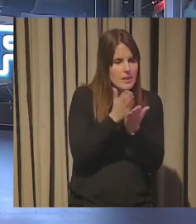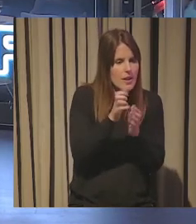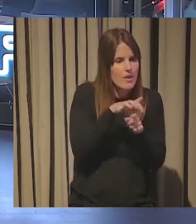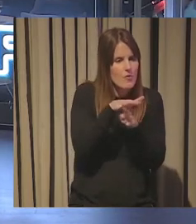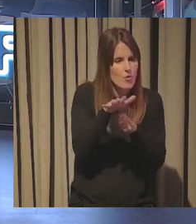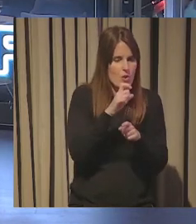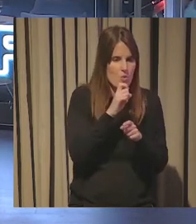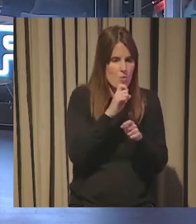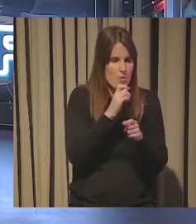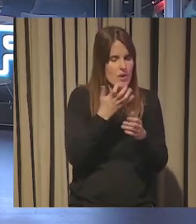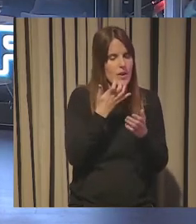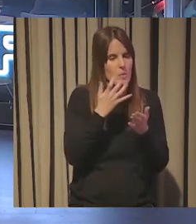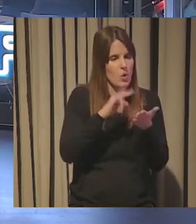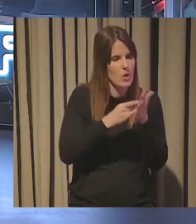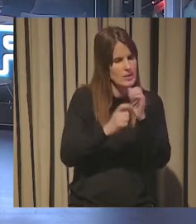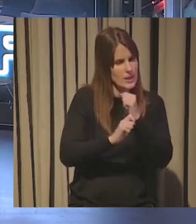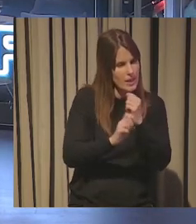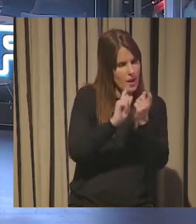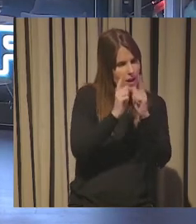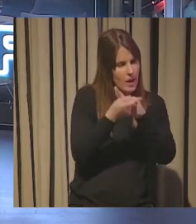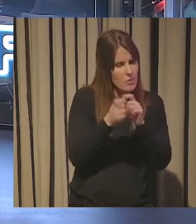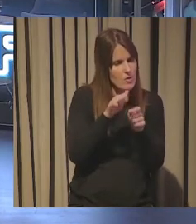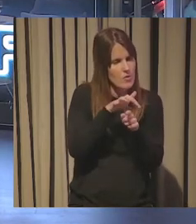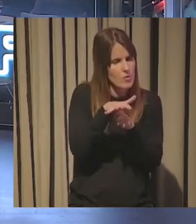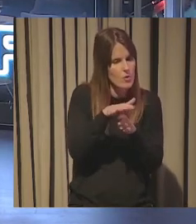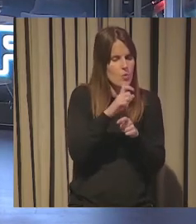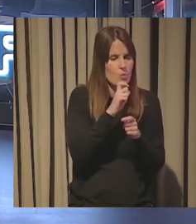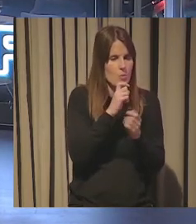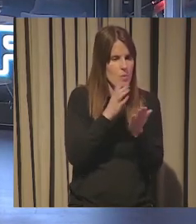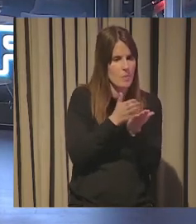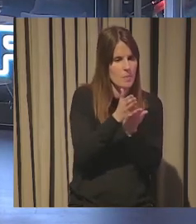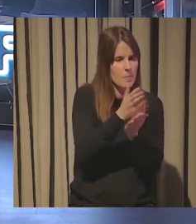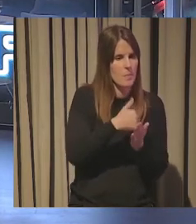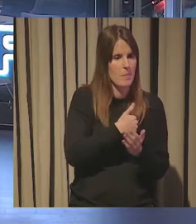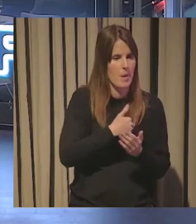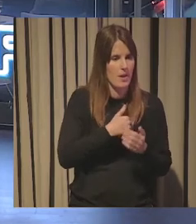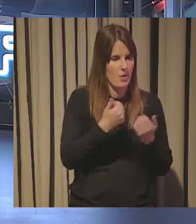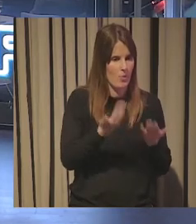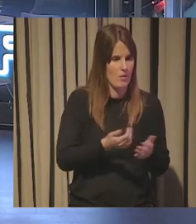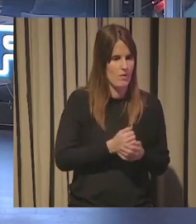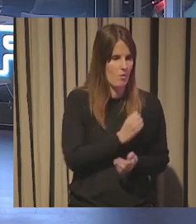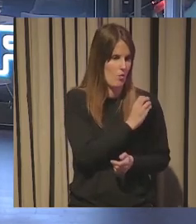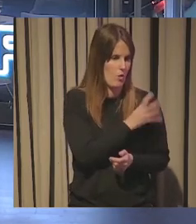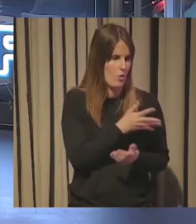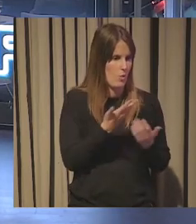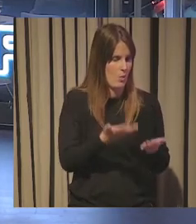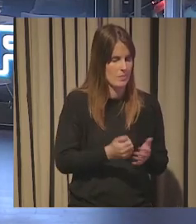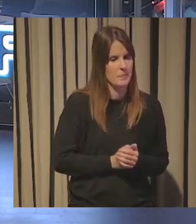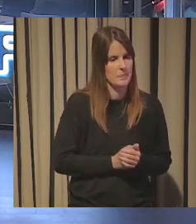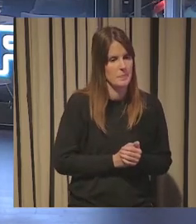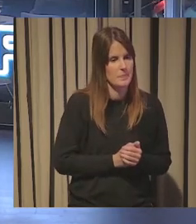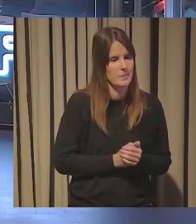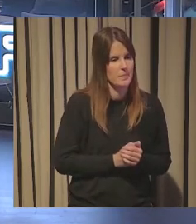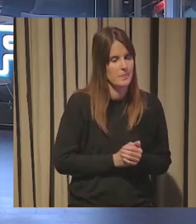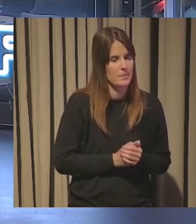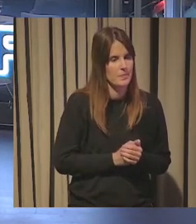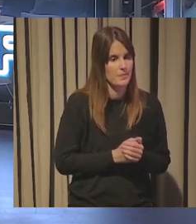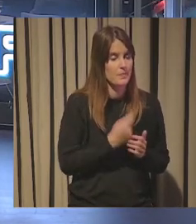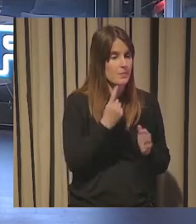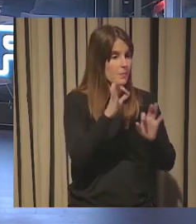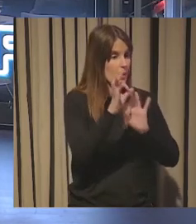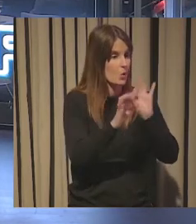ese cambio de estrategia quizá o qué papel le dais a las tendencias. Bueno, pues lo primero gracias a la organización y a los distintos